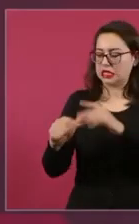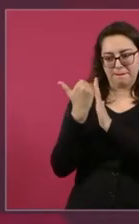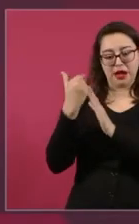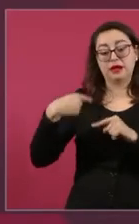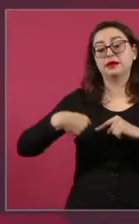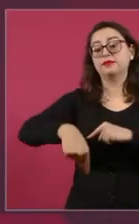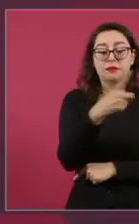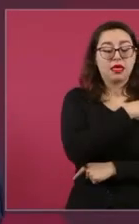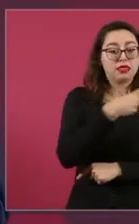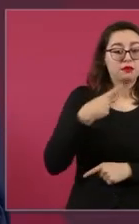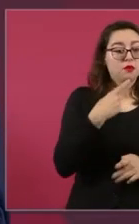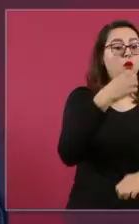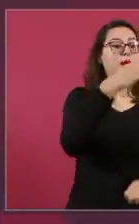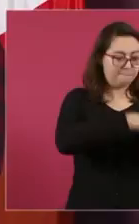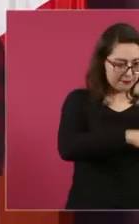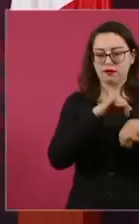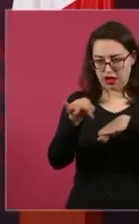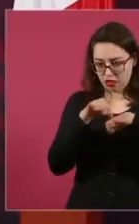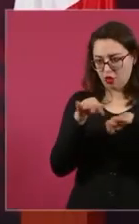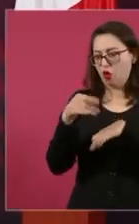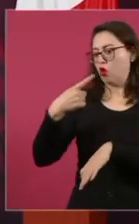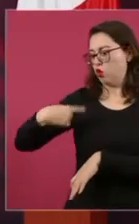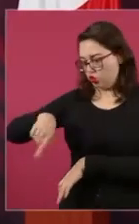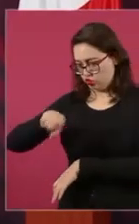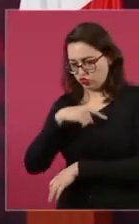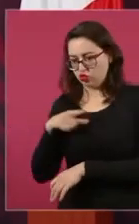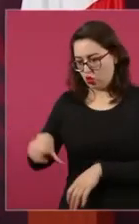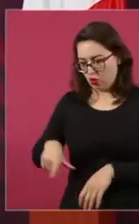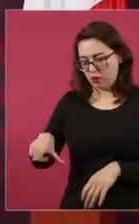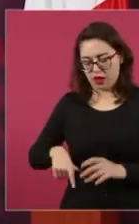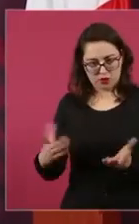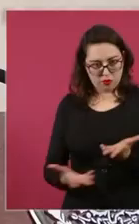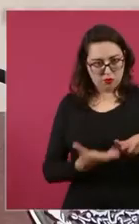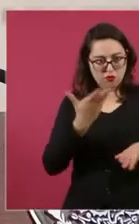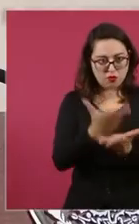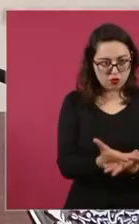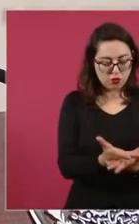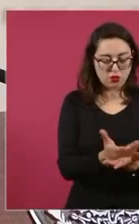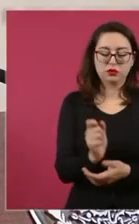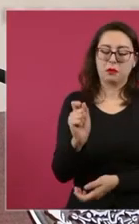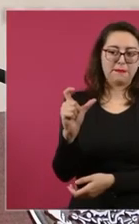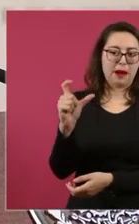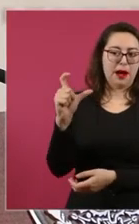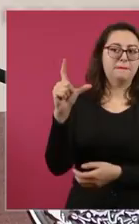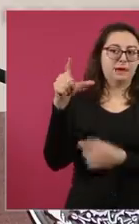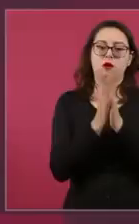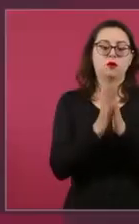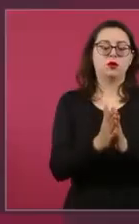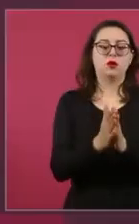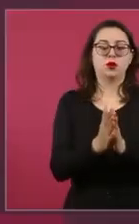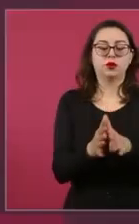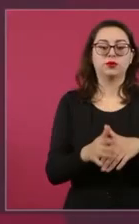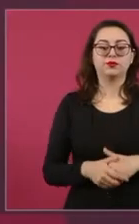año y vamos a proponer que se continúe incrementando el salario. Como